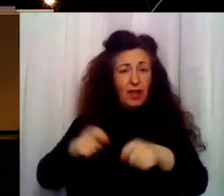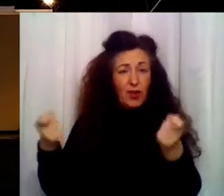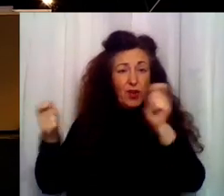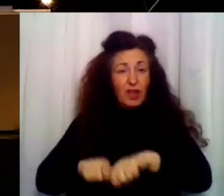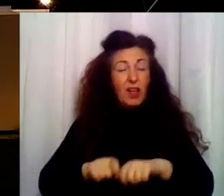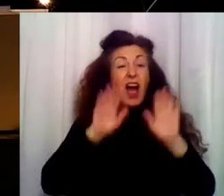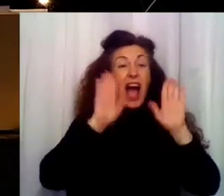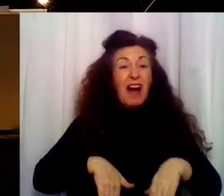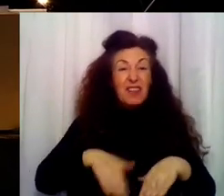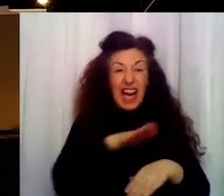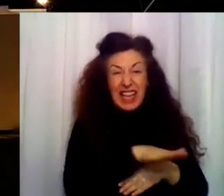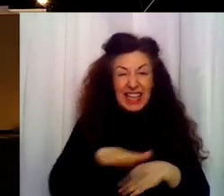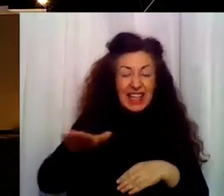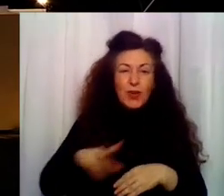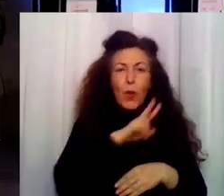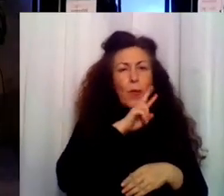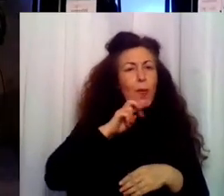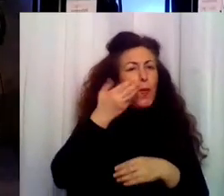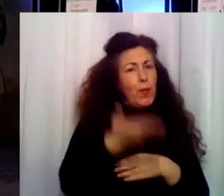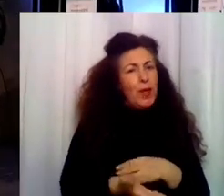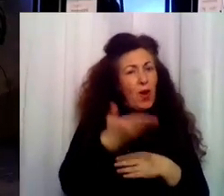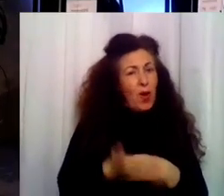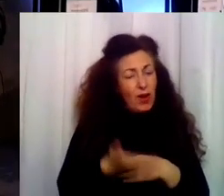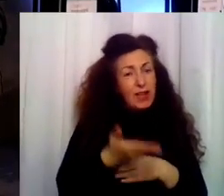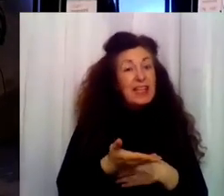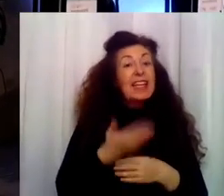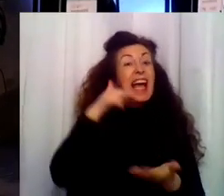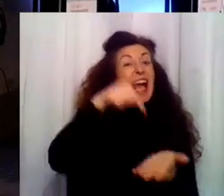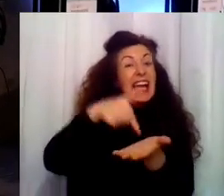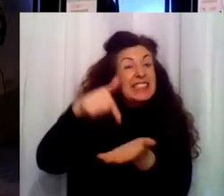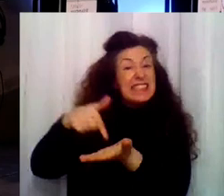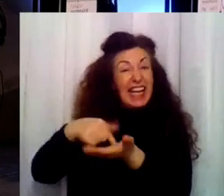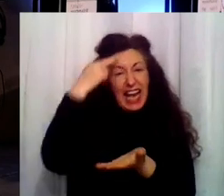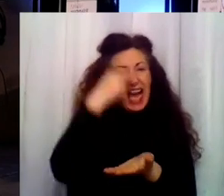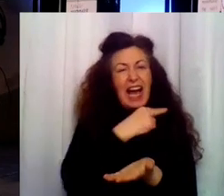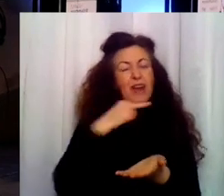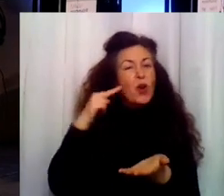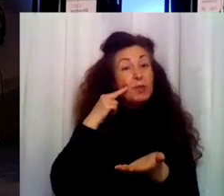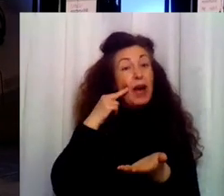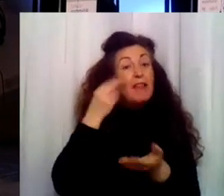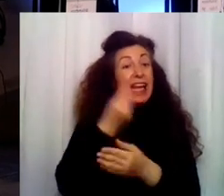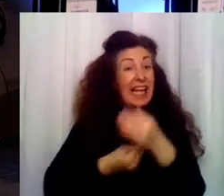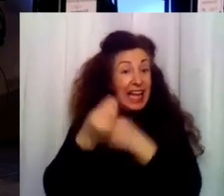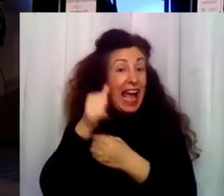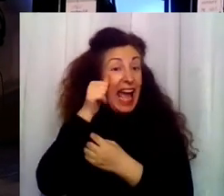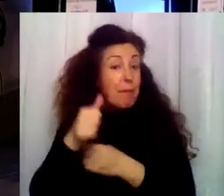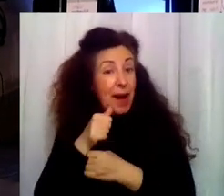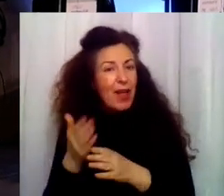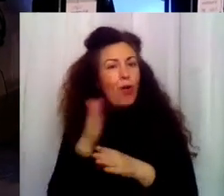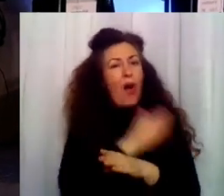cada vez más precioso, se exigió a los futuros padres un certificado de idoneidad antes del embarazo.